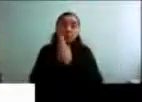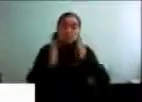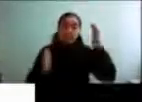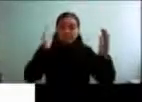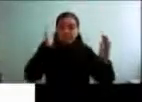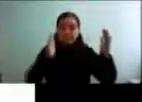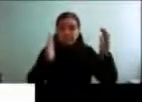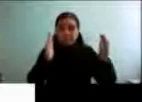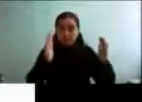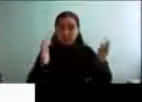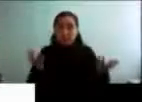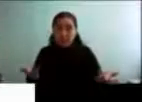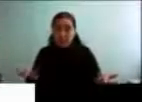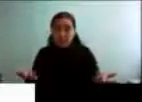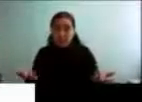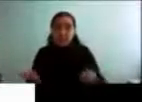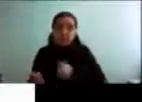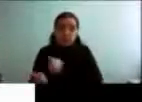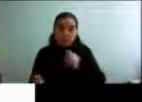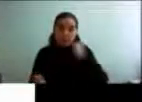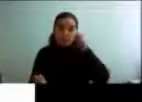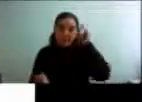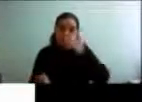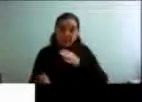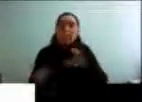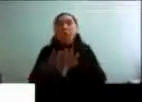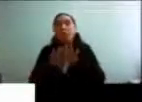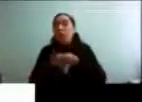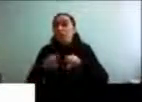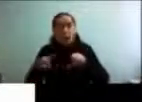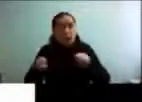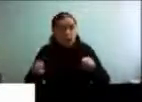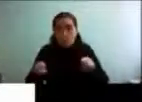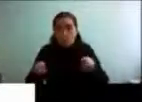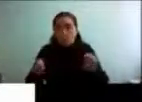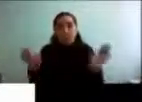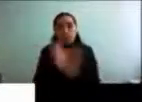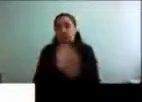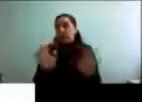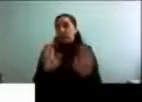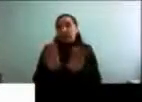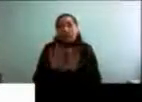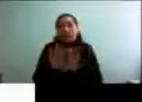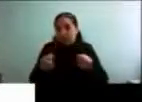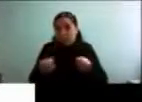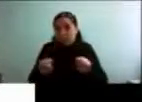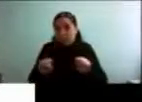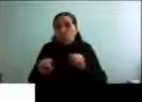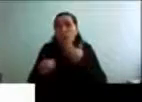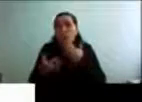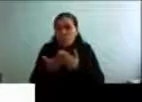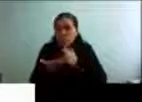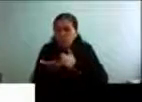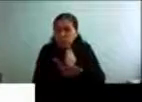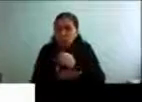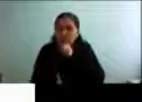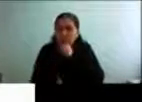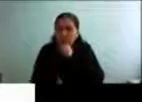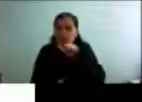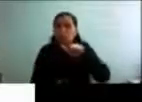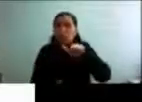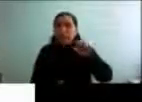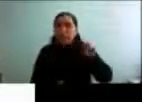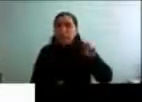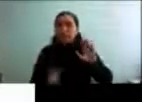es una convención nada más, digamos. Pero uno lo puede como